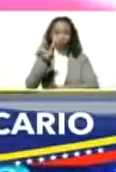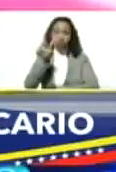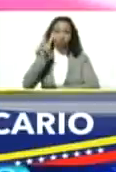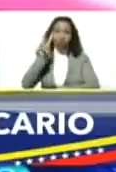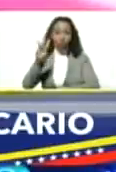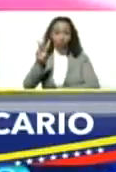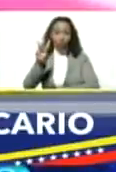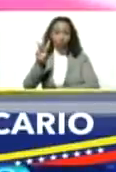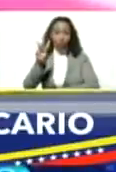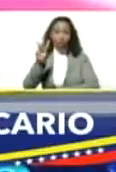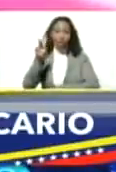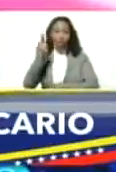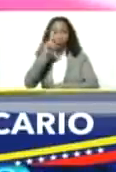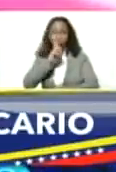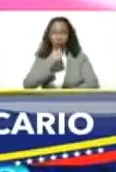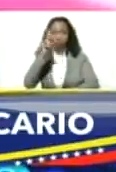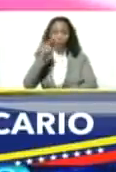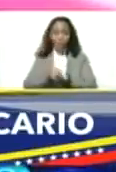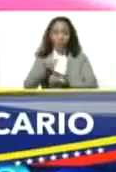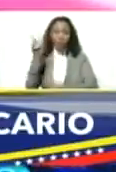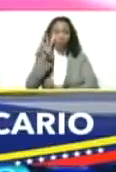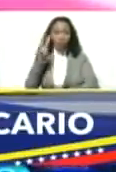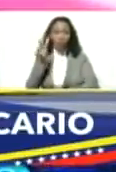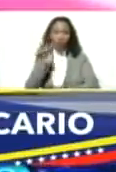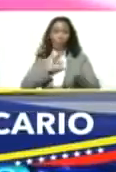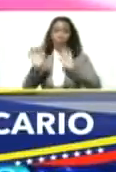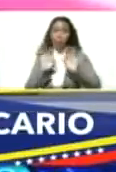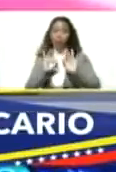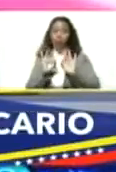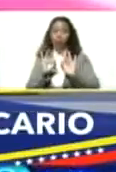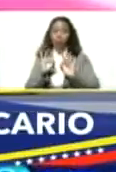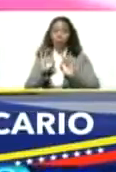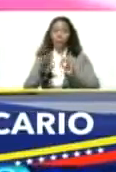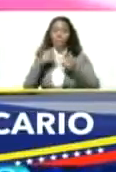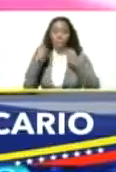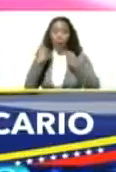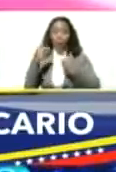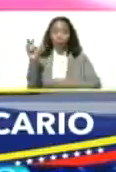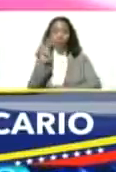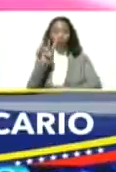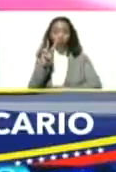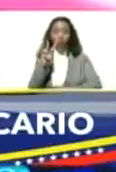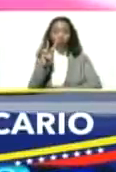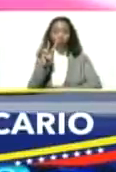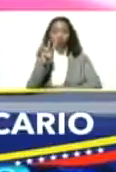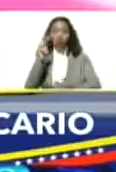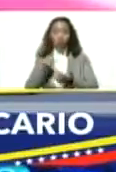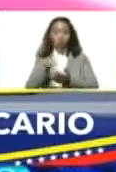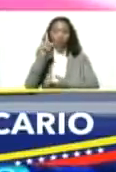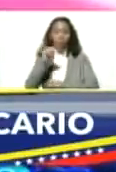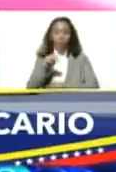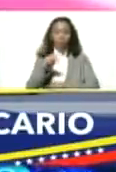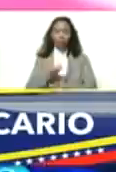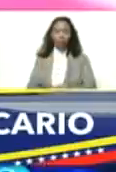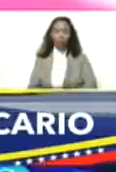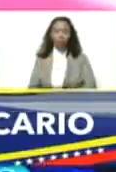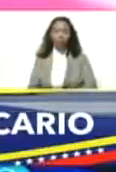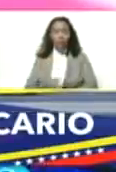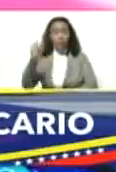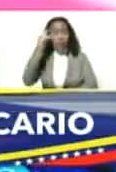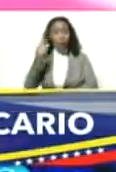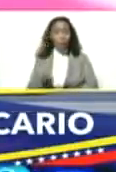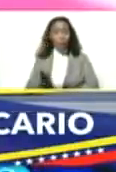del 2022. Preparémonos para el 22, 2, 2022 también. Día